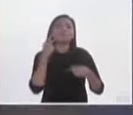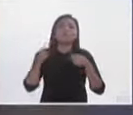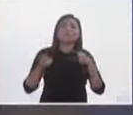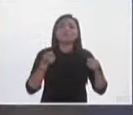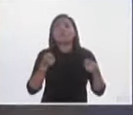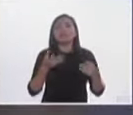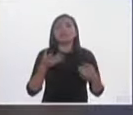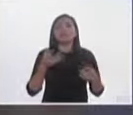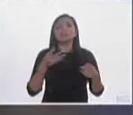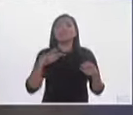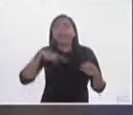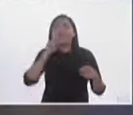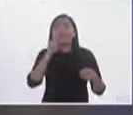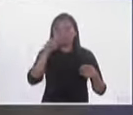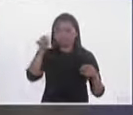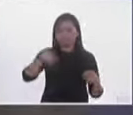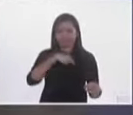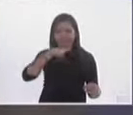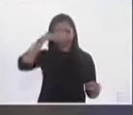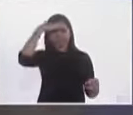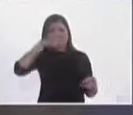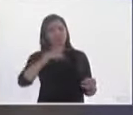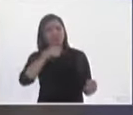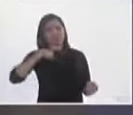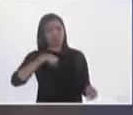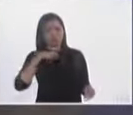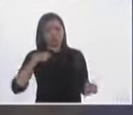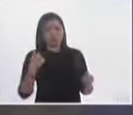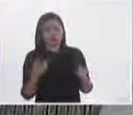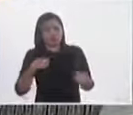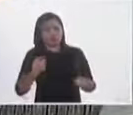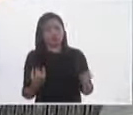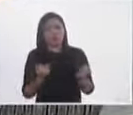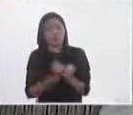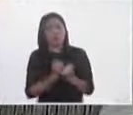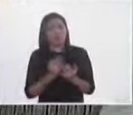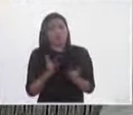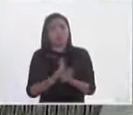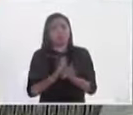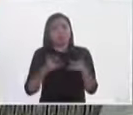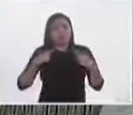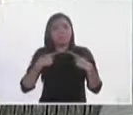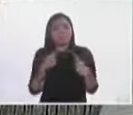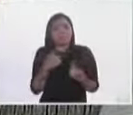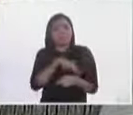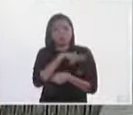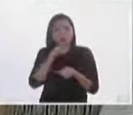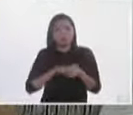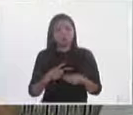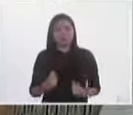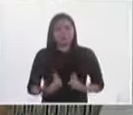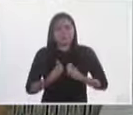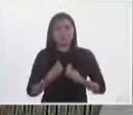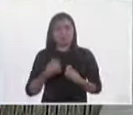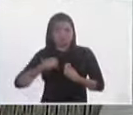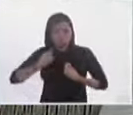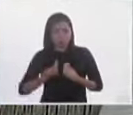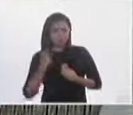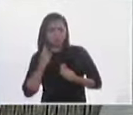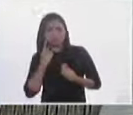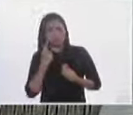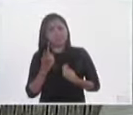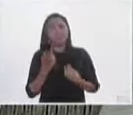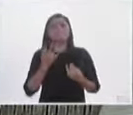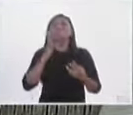el ciudadano no es así. sea, para el ciudadano, si usted, con todas las encuestas que se publican, el ciudadano tiene una percepción